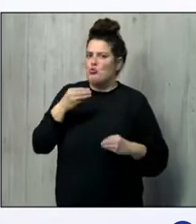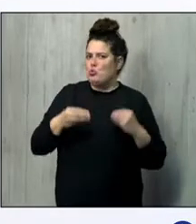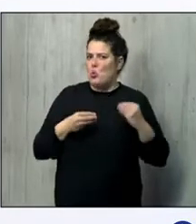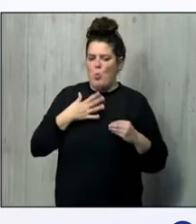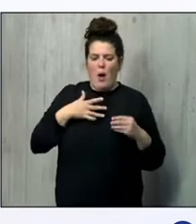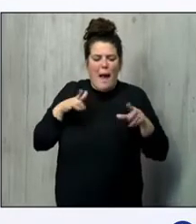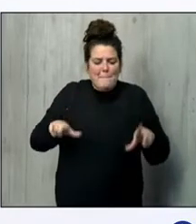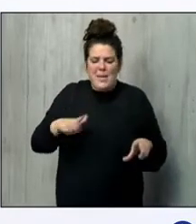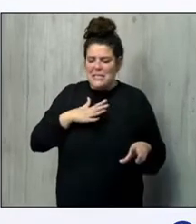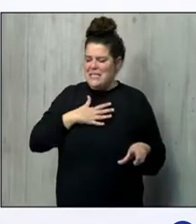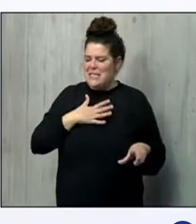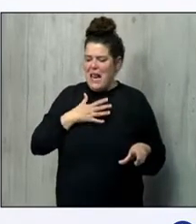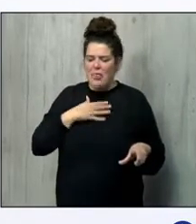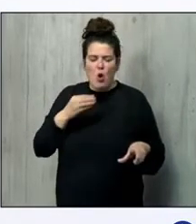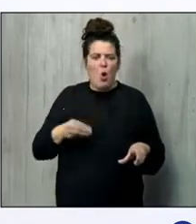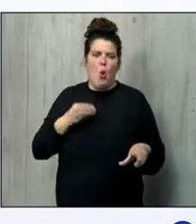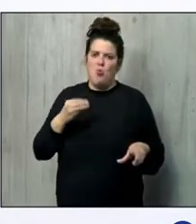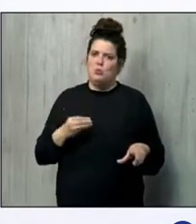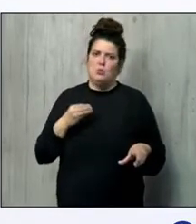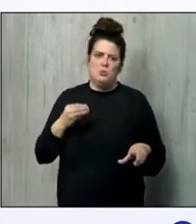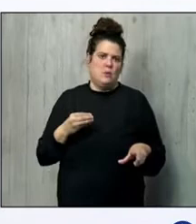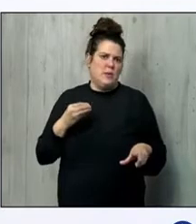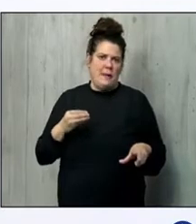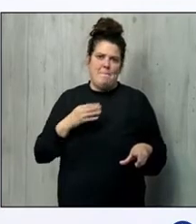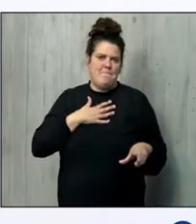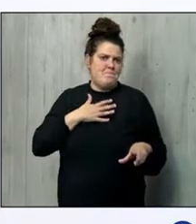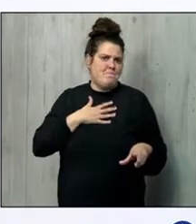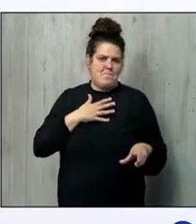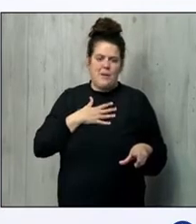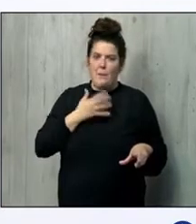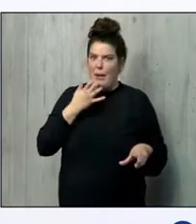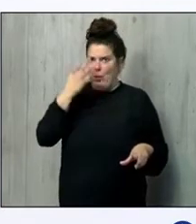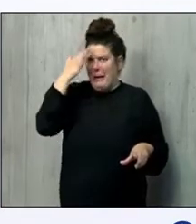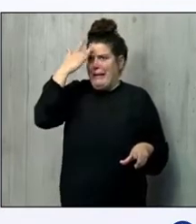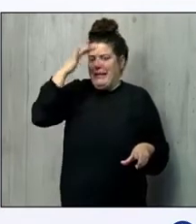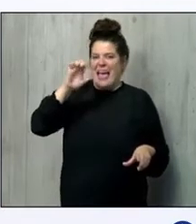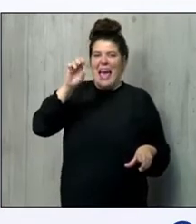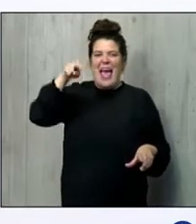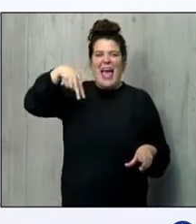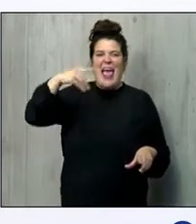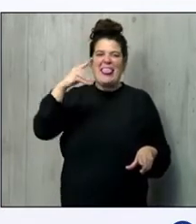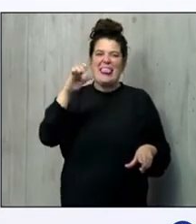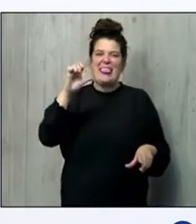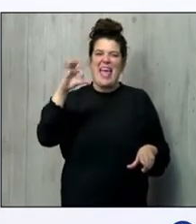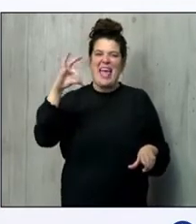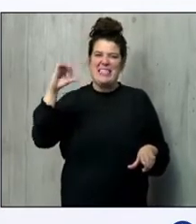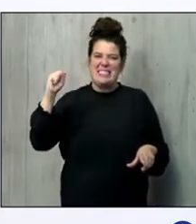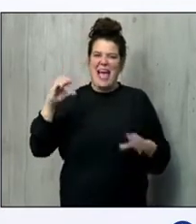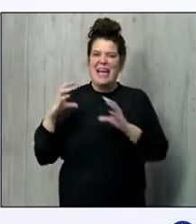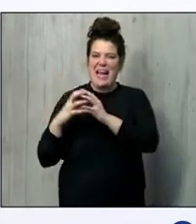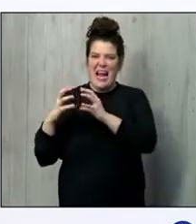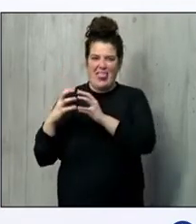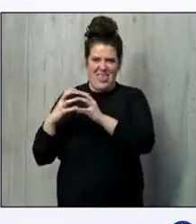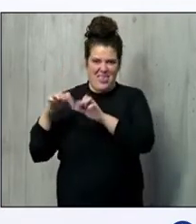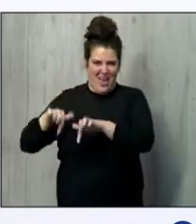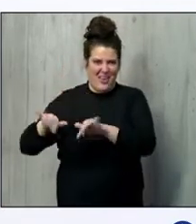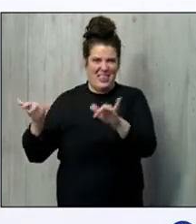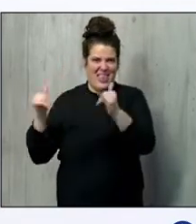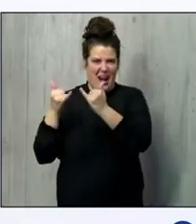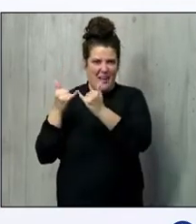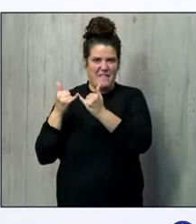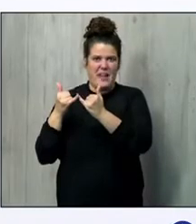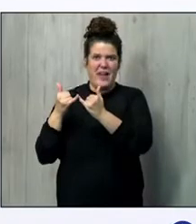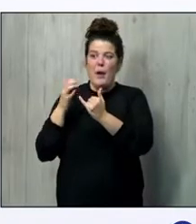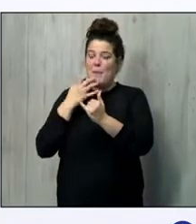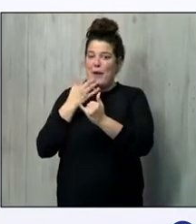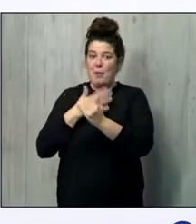instalaciones propias y una instalación, por ejemplo, de Endesa, en Granadilla, que quiera producir y cambiar sus sistemas de